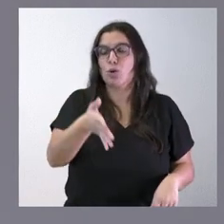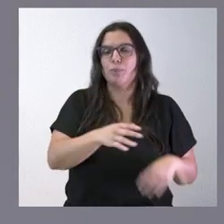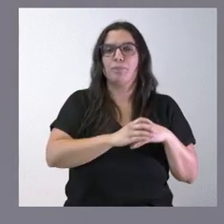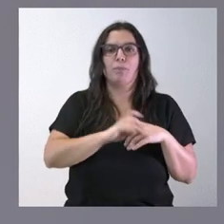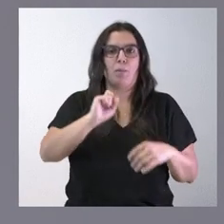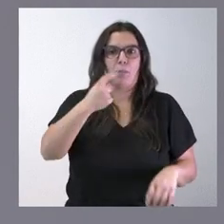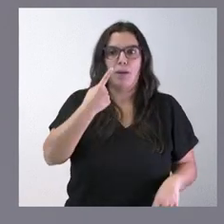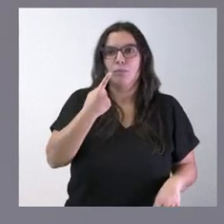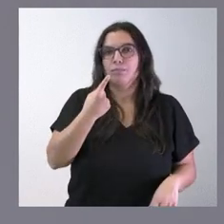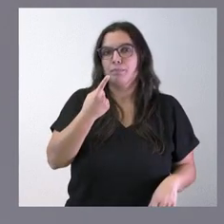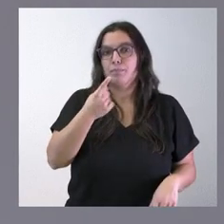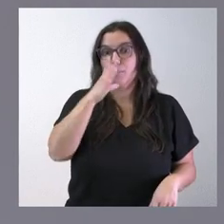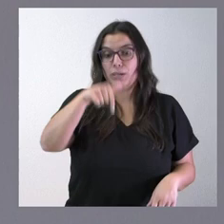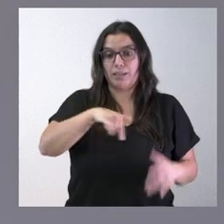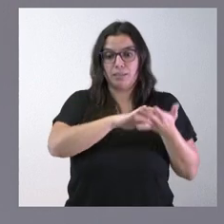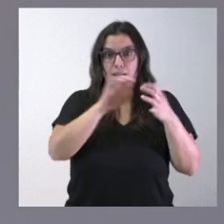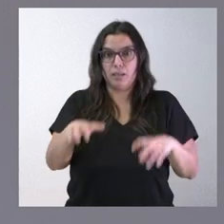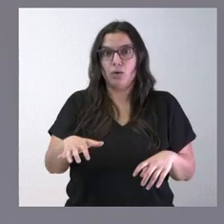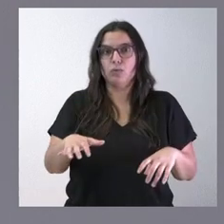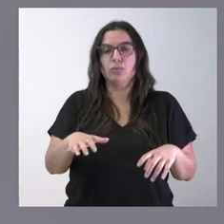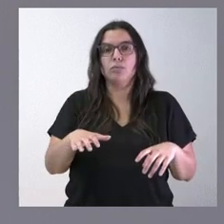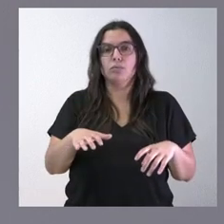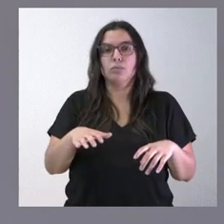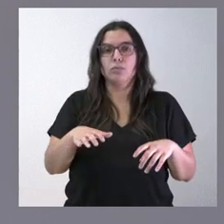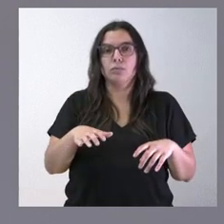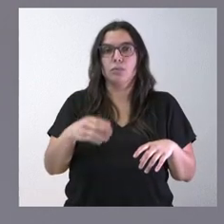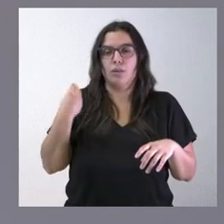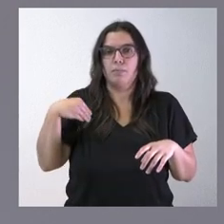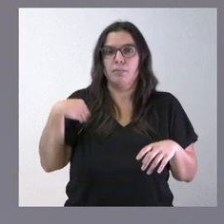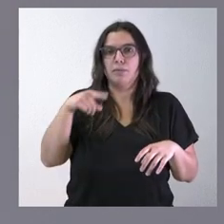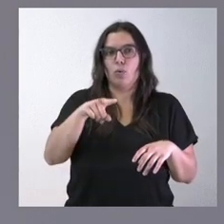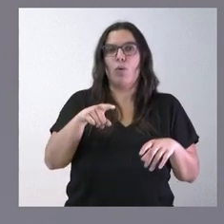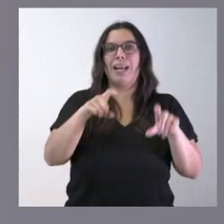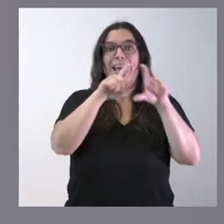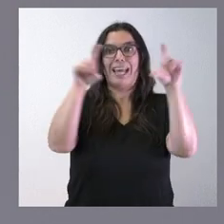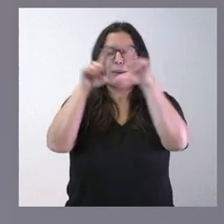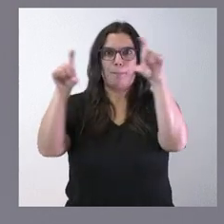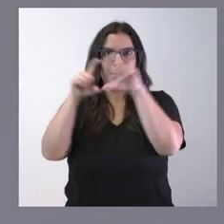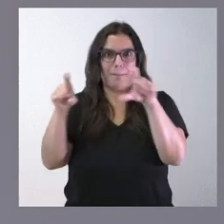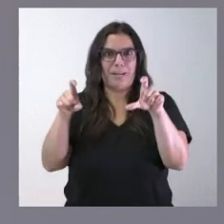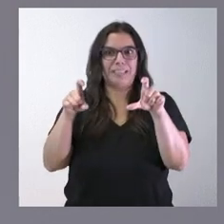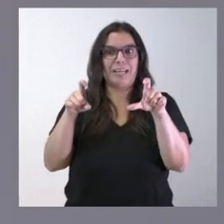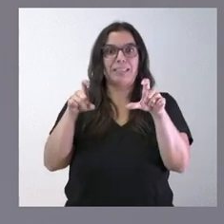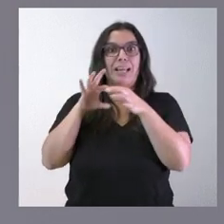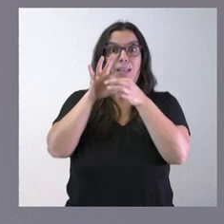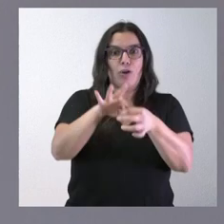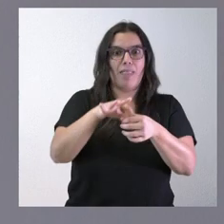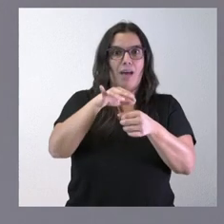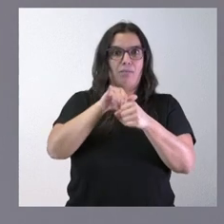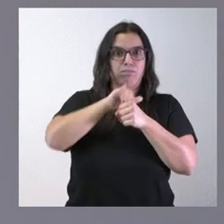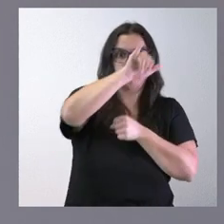en Castilla y León tenemos un hub importante de emprendimiento aeronáutico y aeroespacial